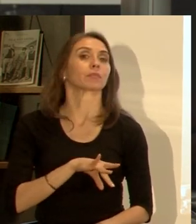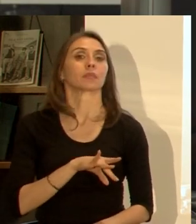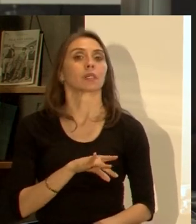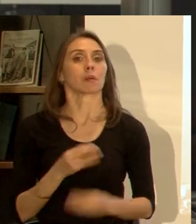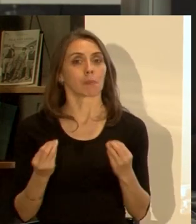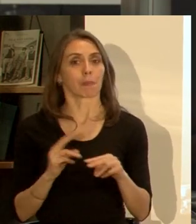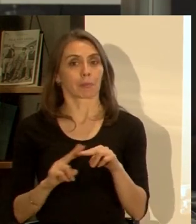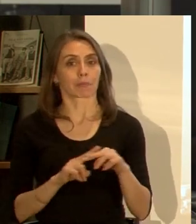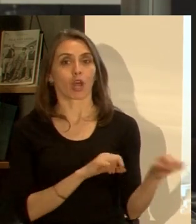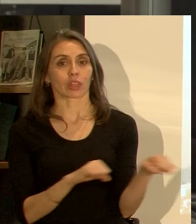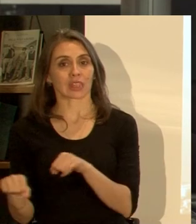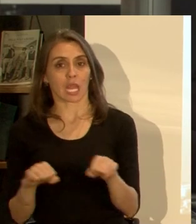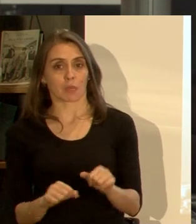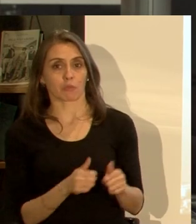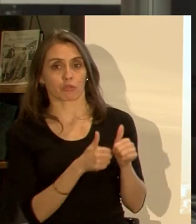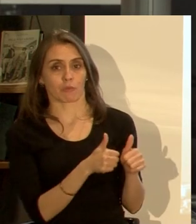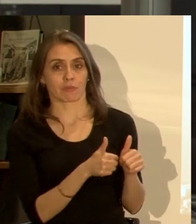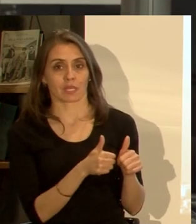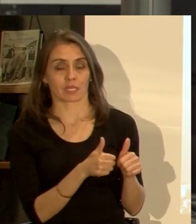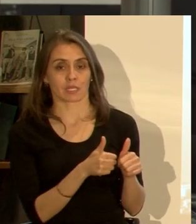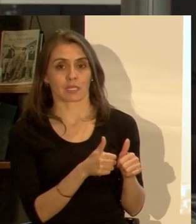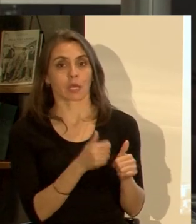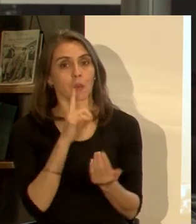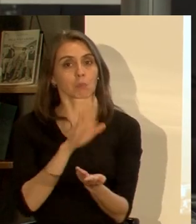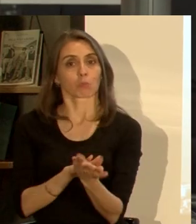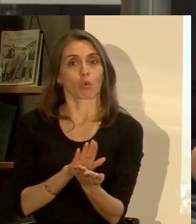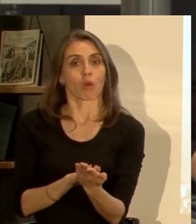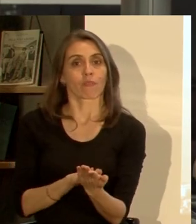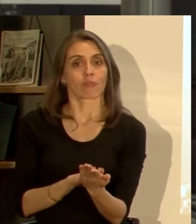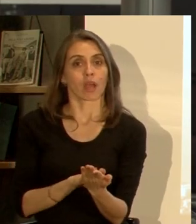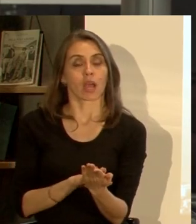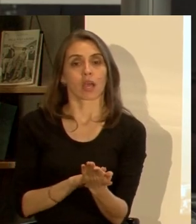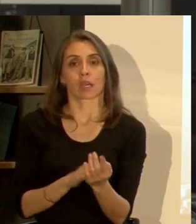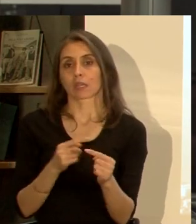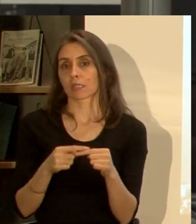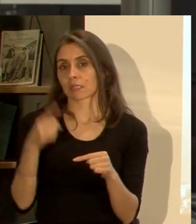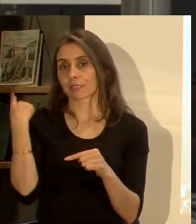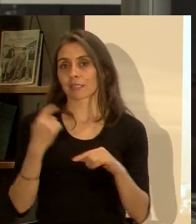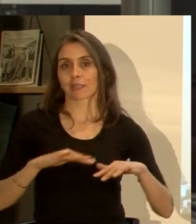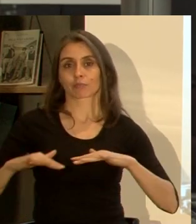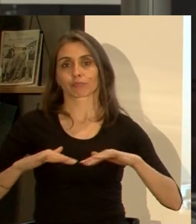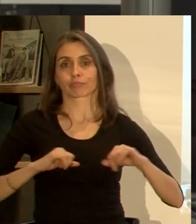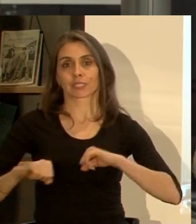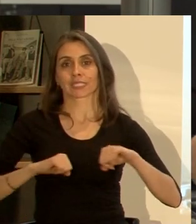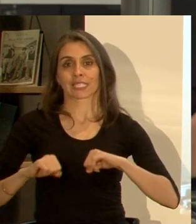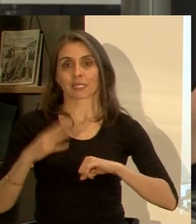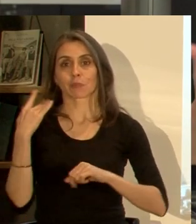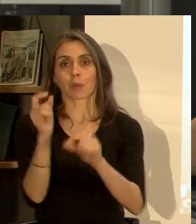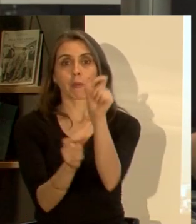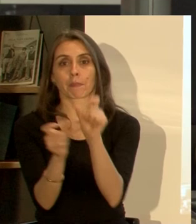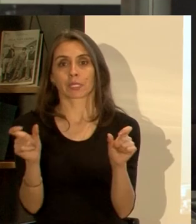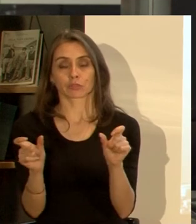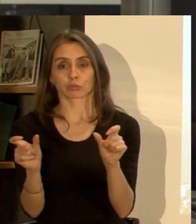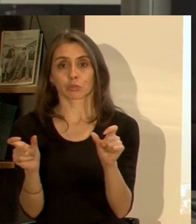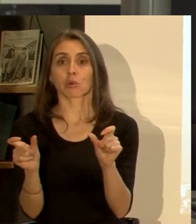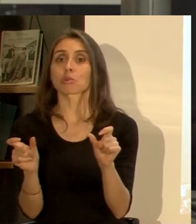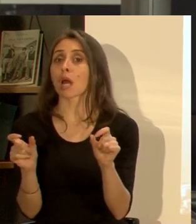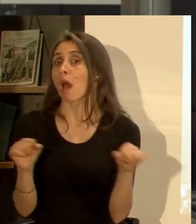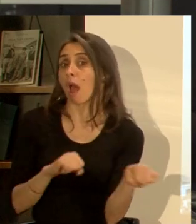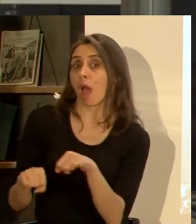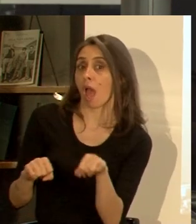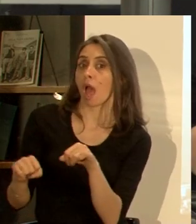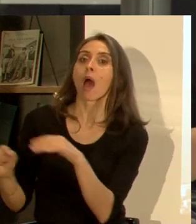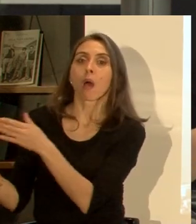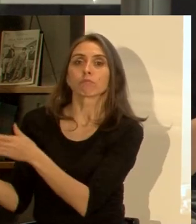muy bien preparado para los terremotos y una prueba de eso es que los últimos eventos que han ocurrido la población ha evacuado de manera